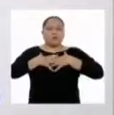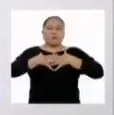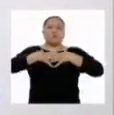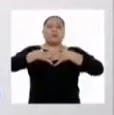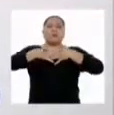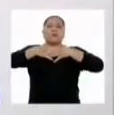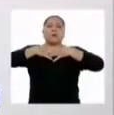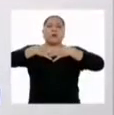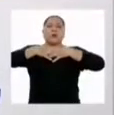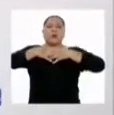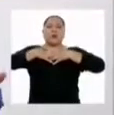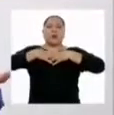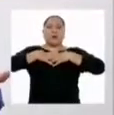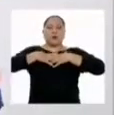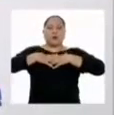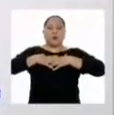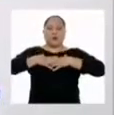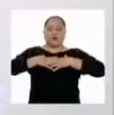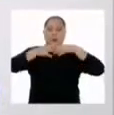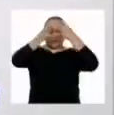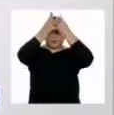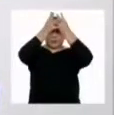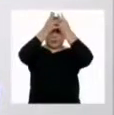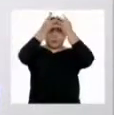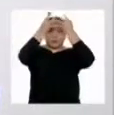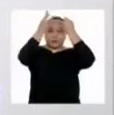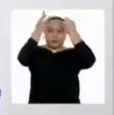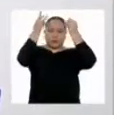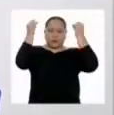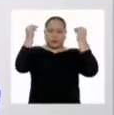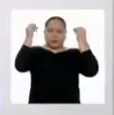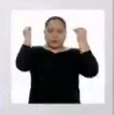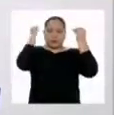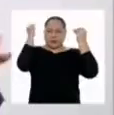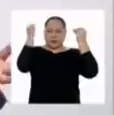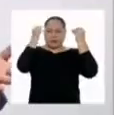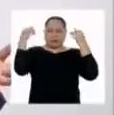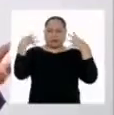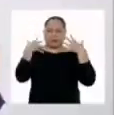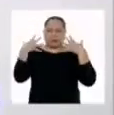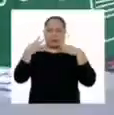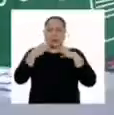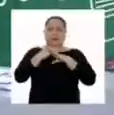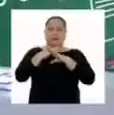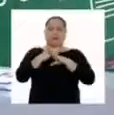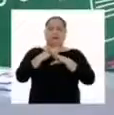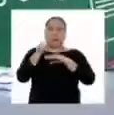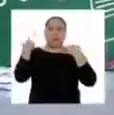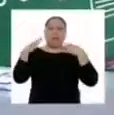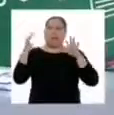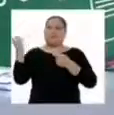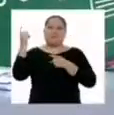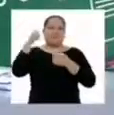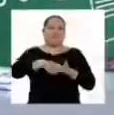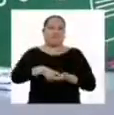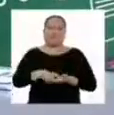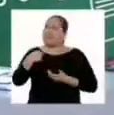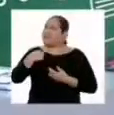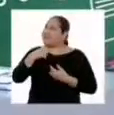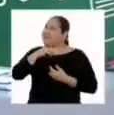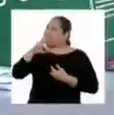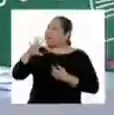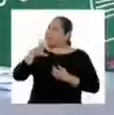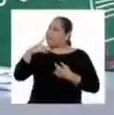hondo y despejar en mi mente de todas esas inseguridades que me estaban limitando. Y aquí estoy. Justo estábamos hablando de la